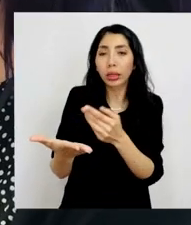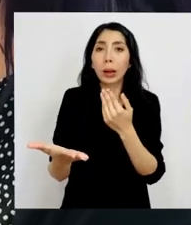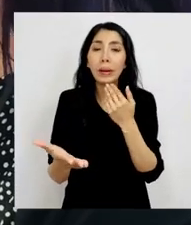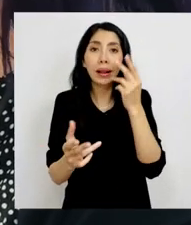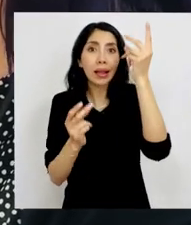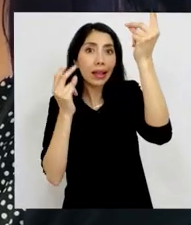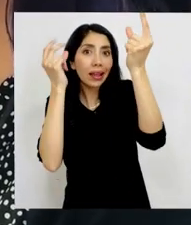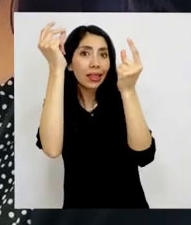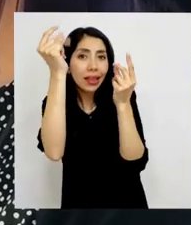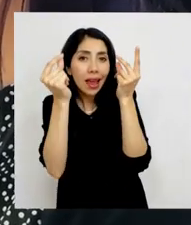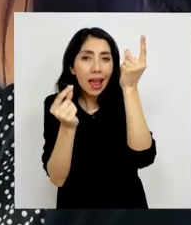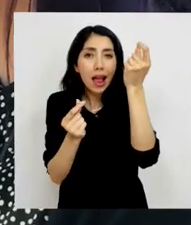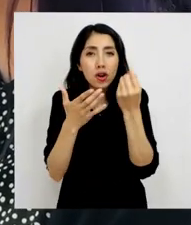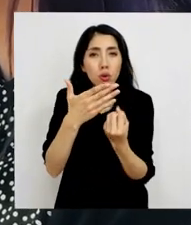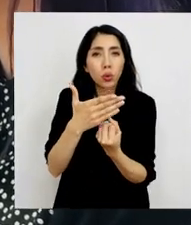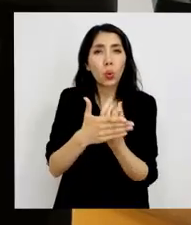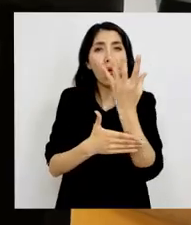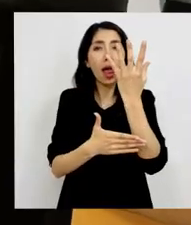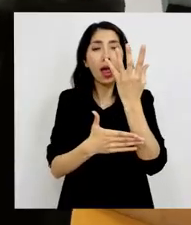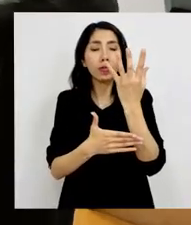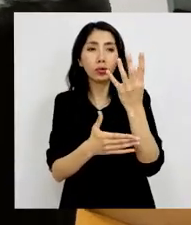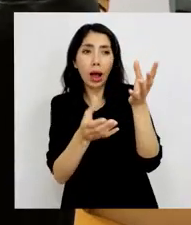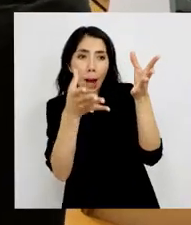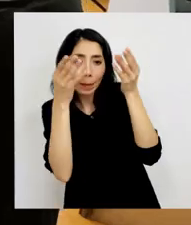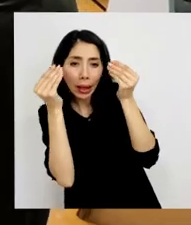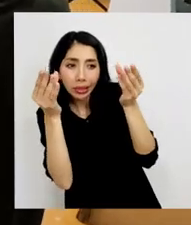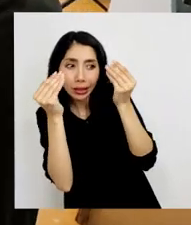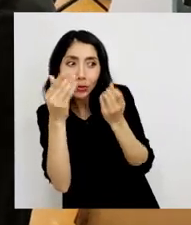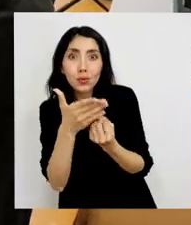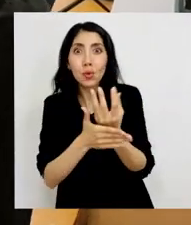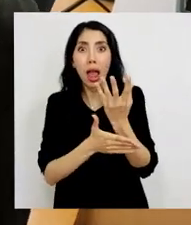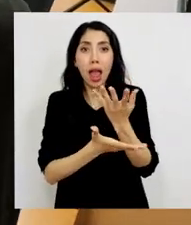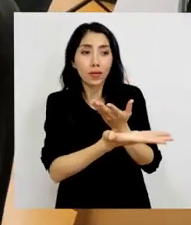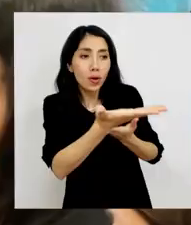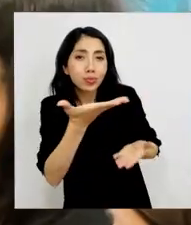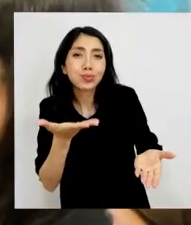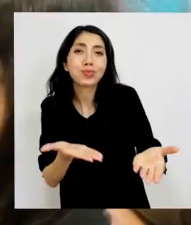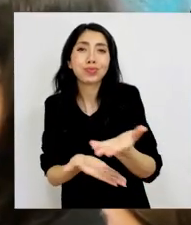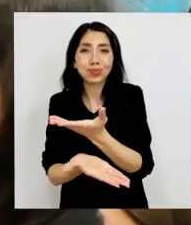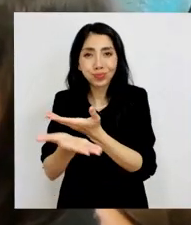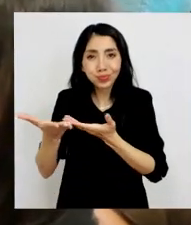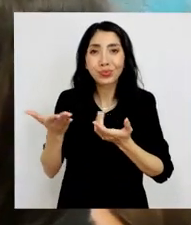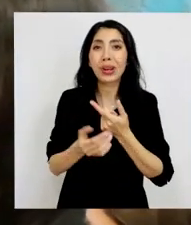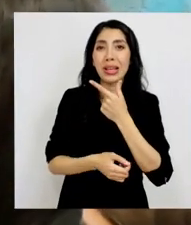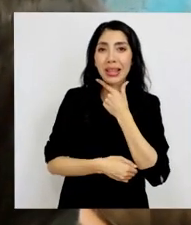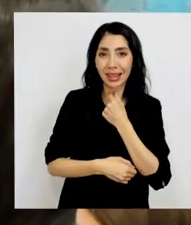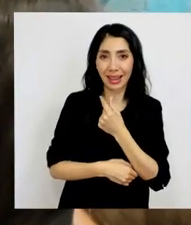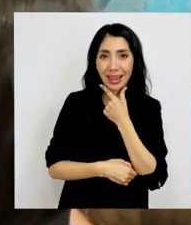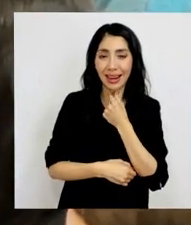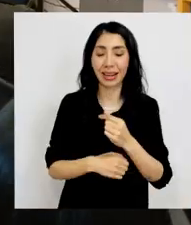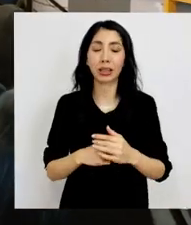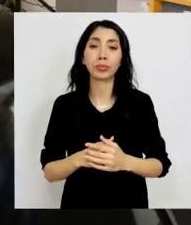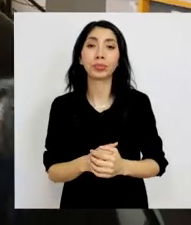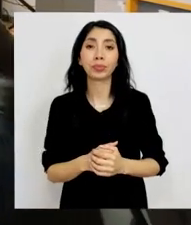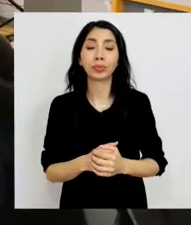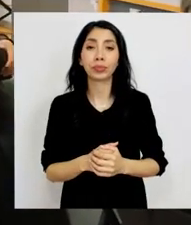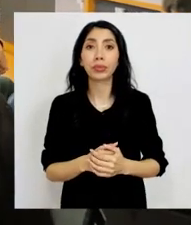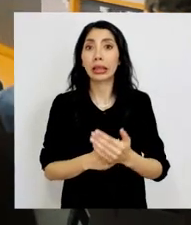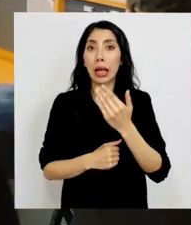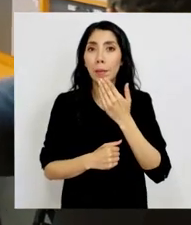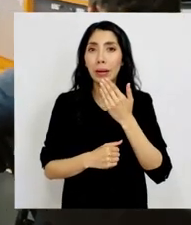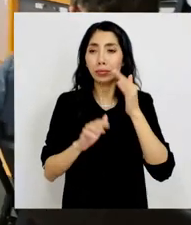de ideas, de nuevos conceptos, de nuevos conocimientos. La idea es que sea un espacio también dinámico y